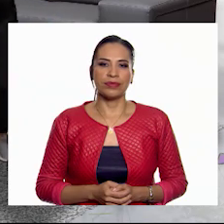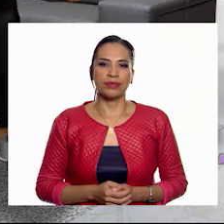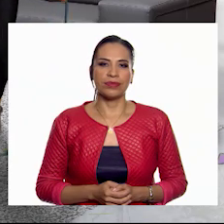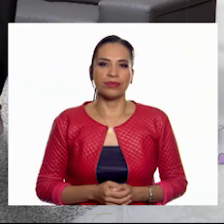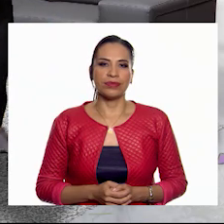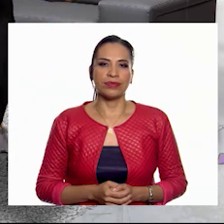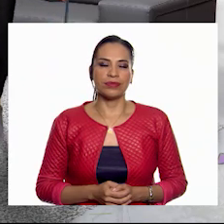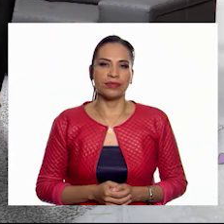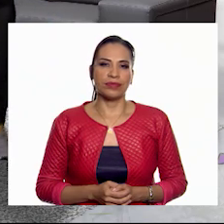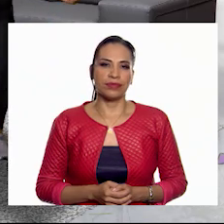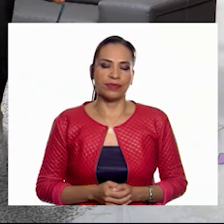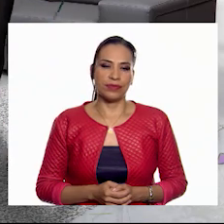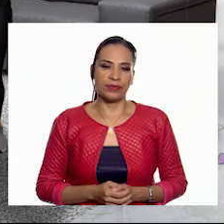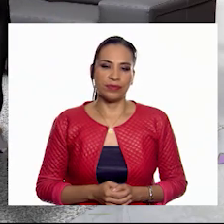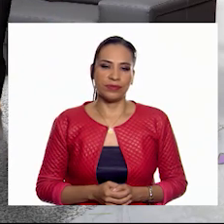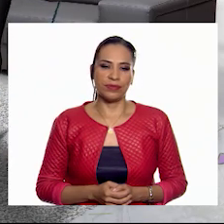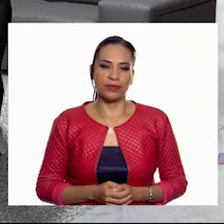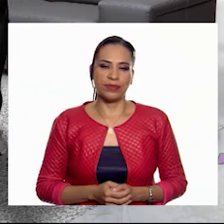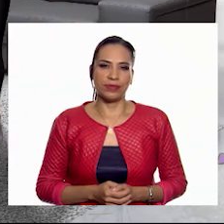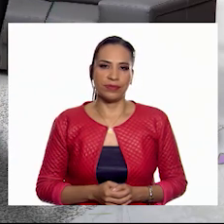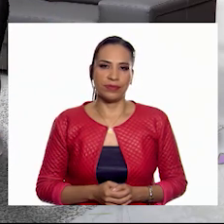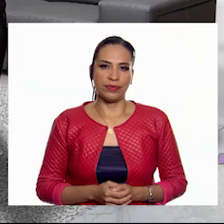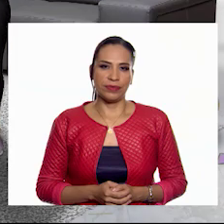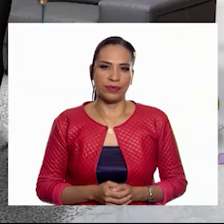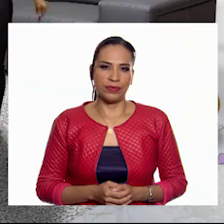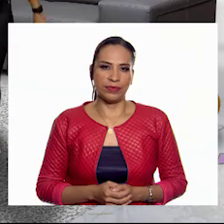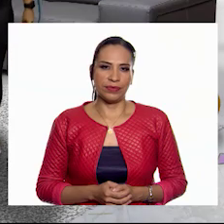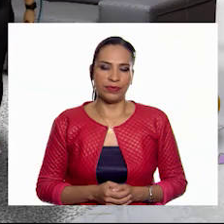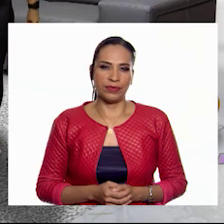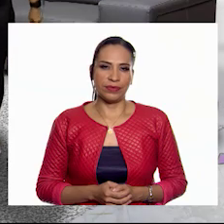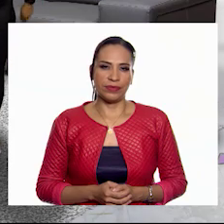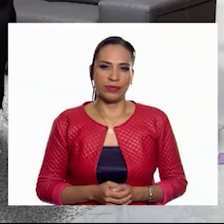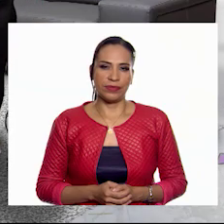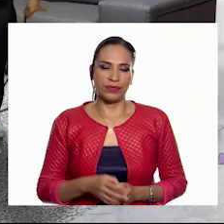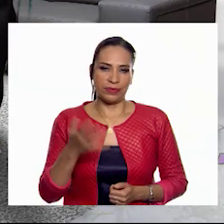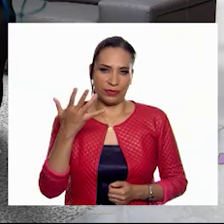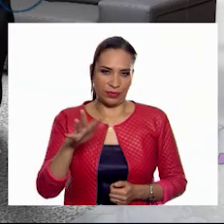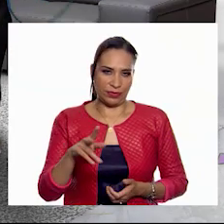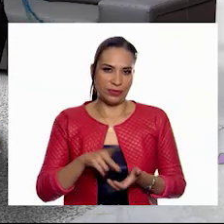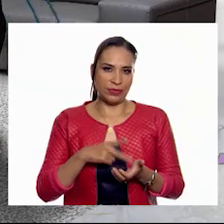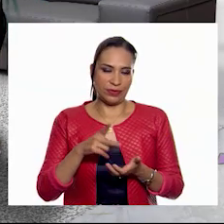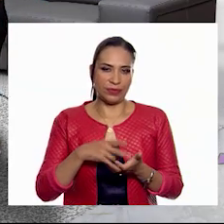cuatro, cinco, seis, siete, ocho, nueve, diez. ¡Sí!